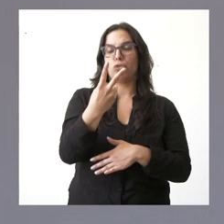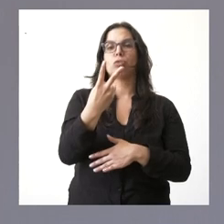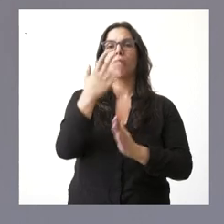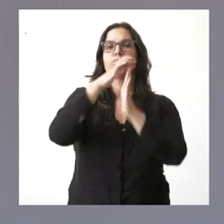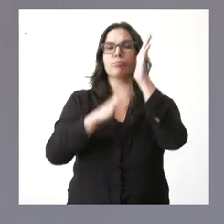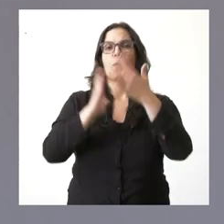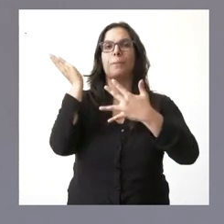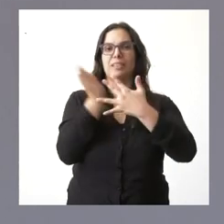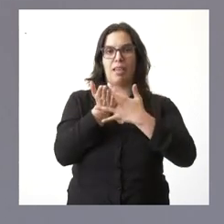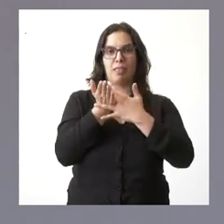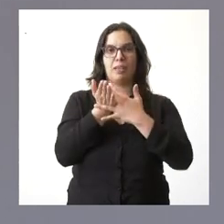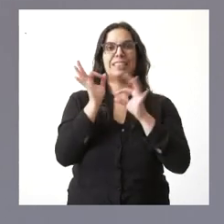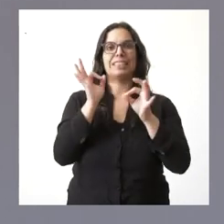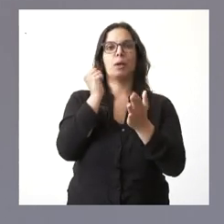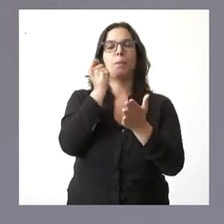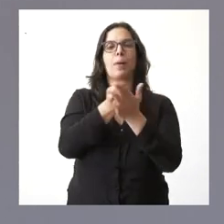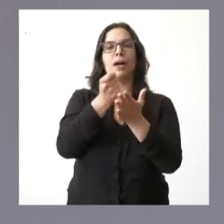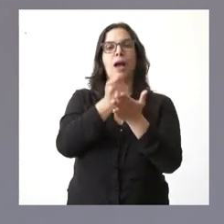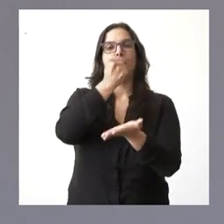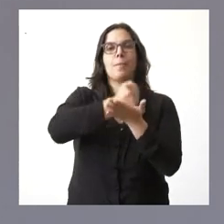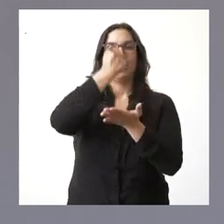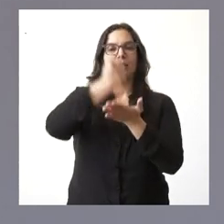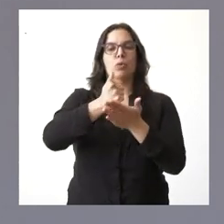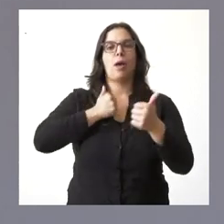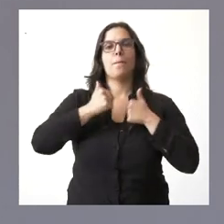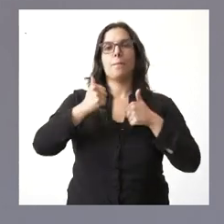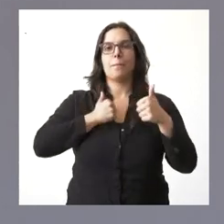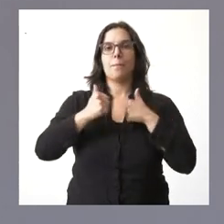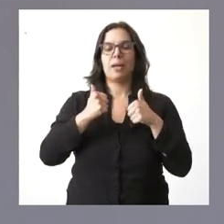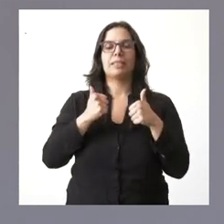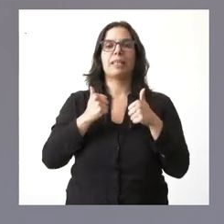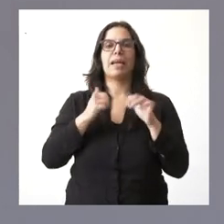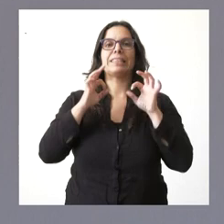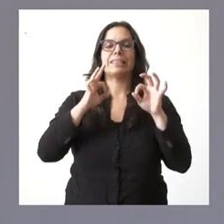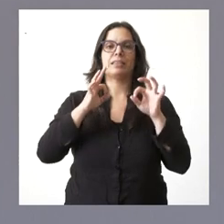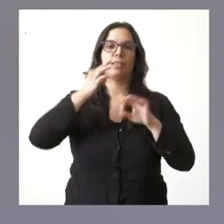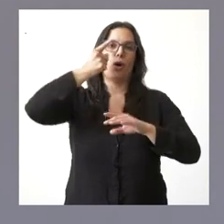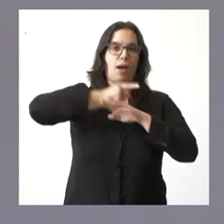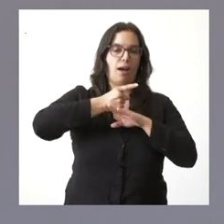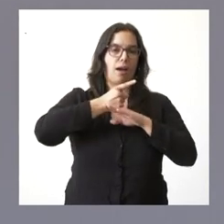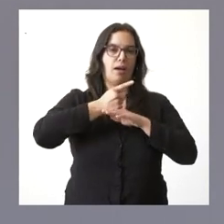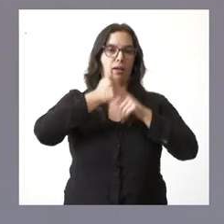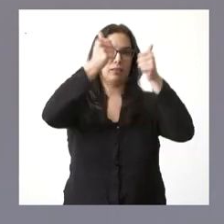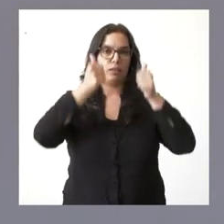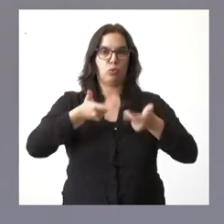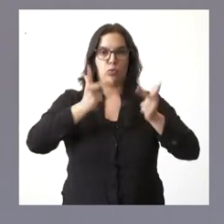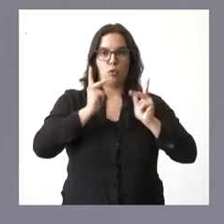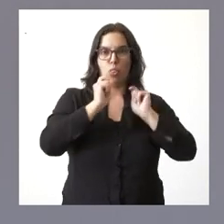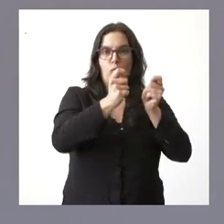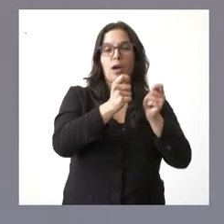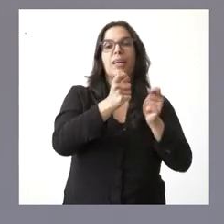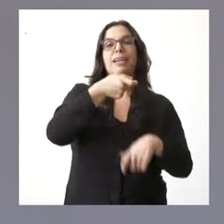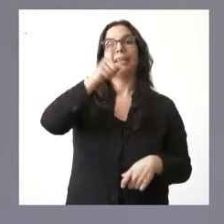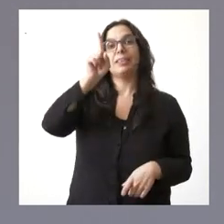el coste de la matrícula del máster habilitante y también habríamos bajado,